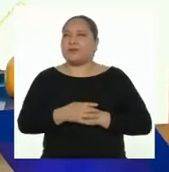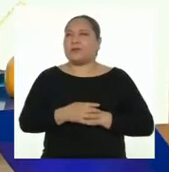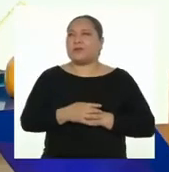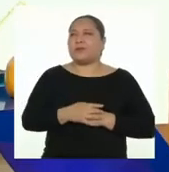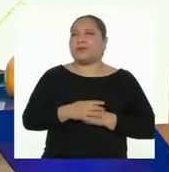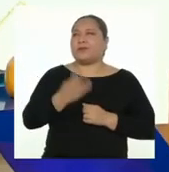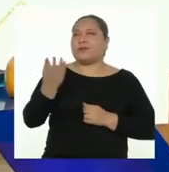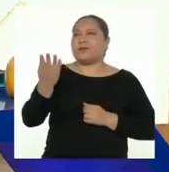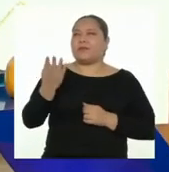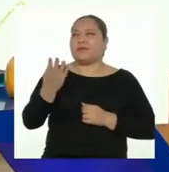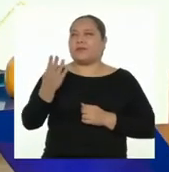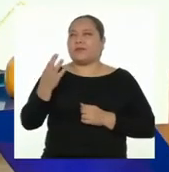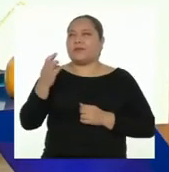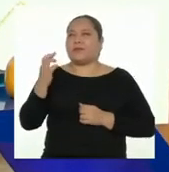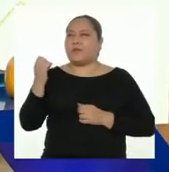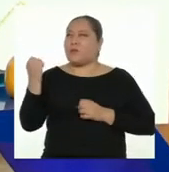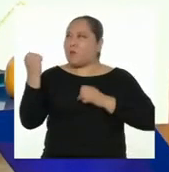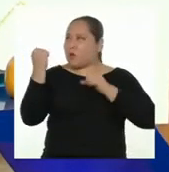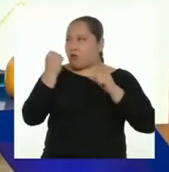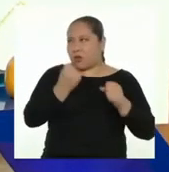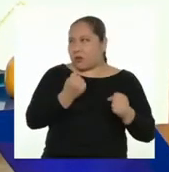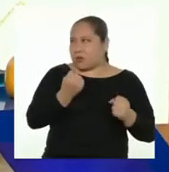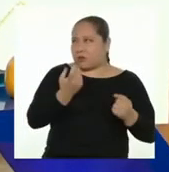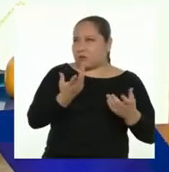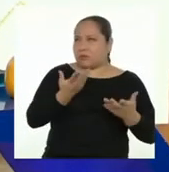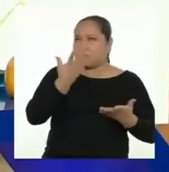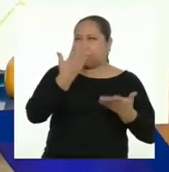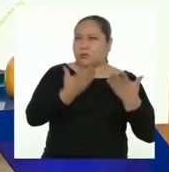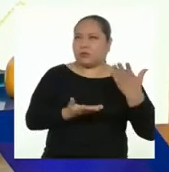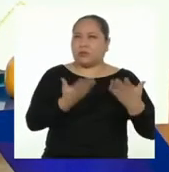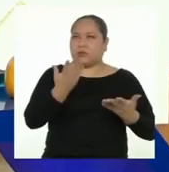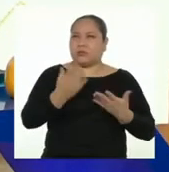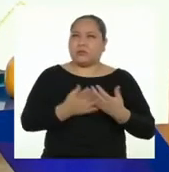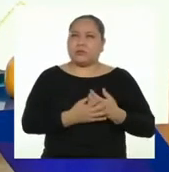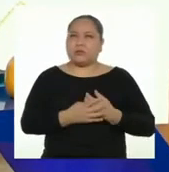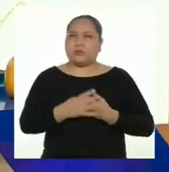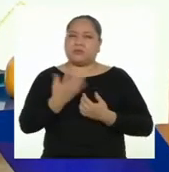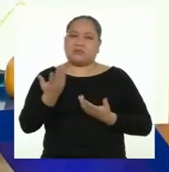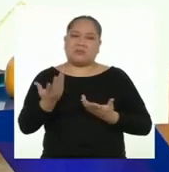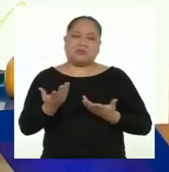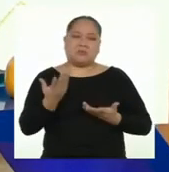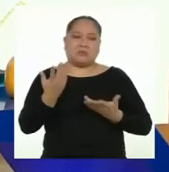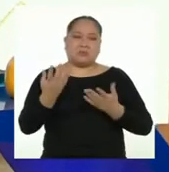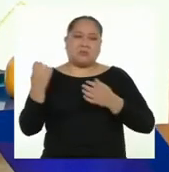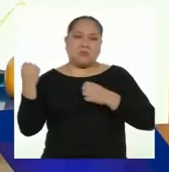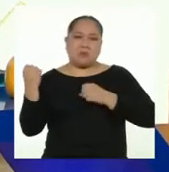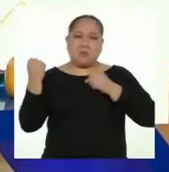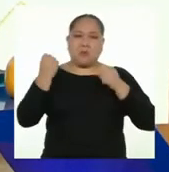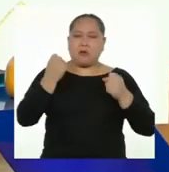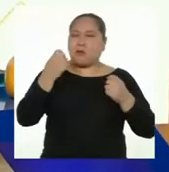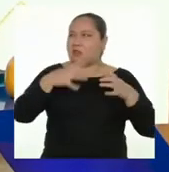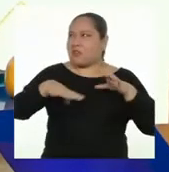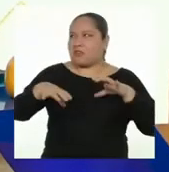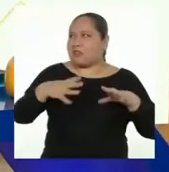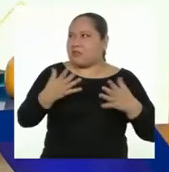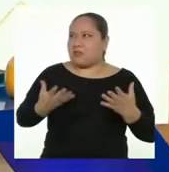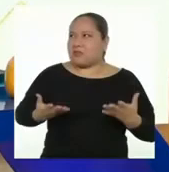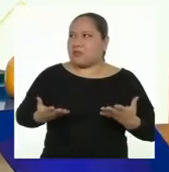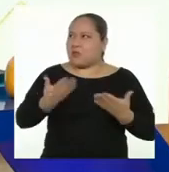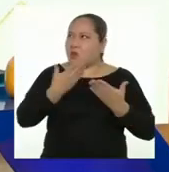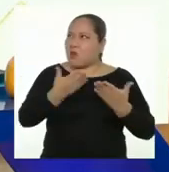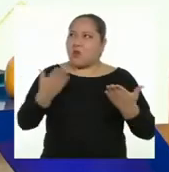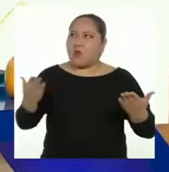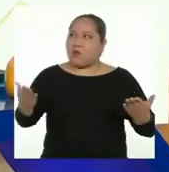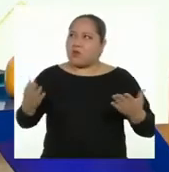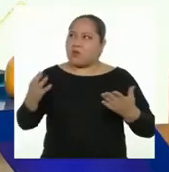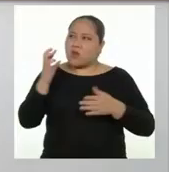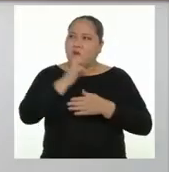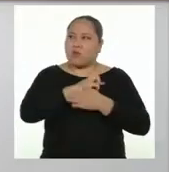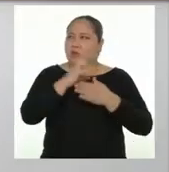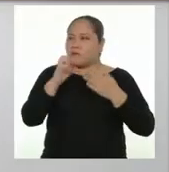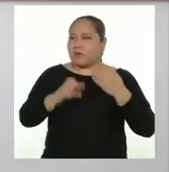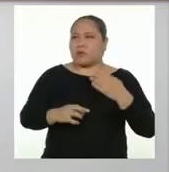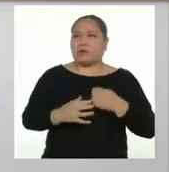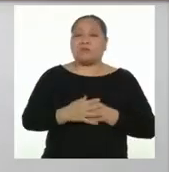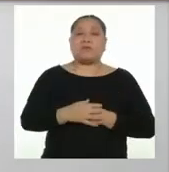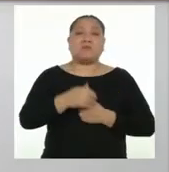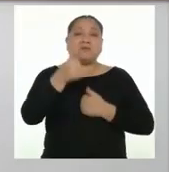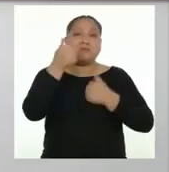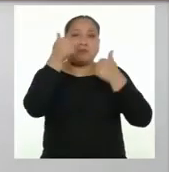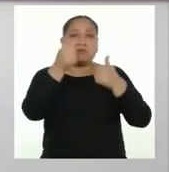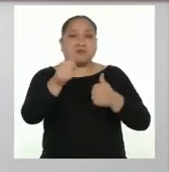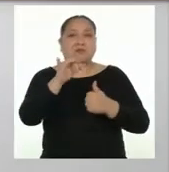empoderamiento viene de poder. Así que quizás trata de la capacidad de poder hacer algo, como una actividad o una profesión.